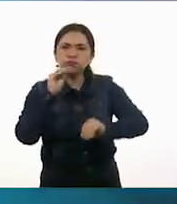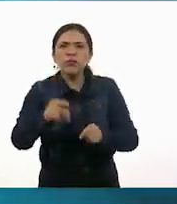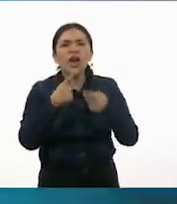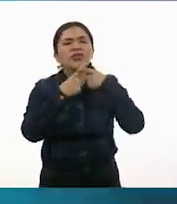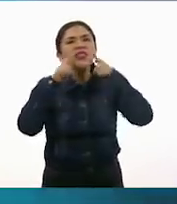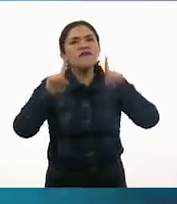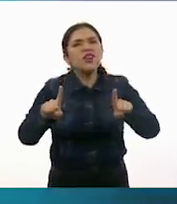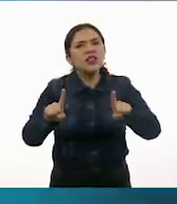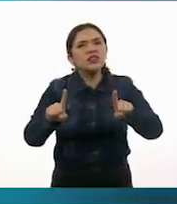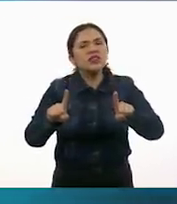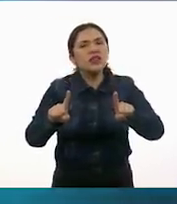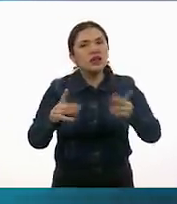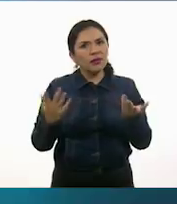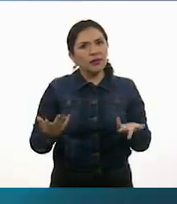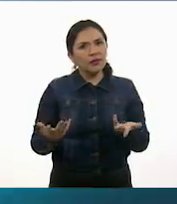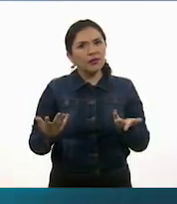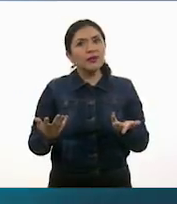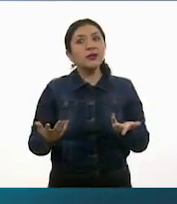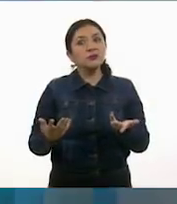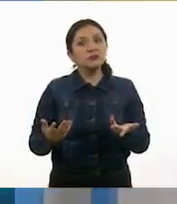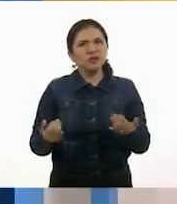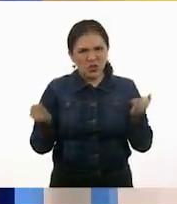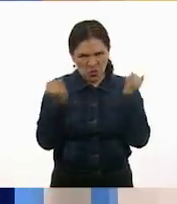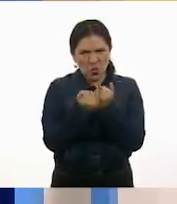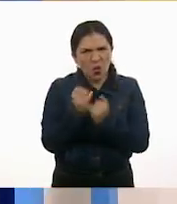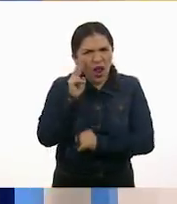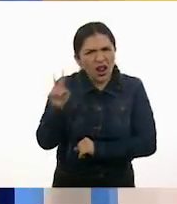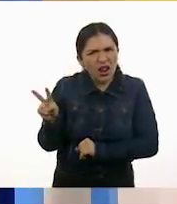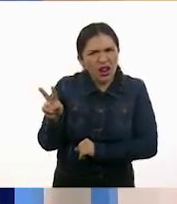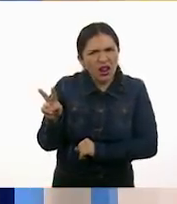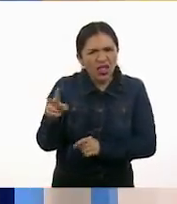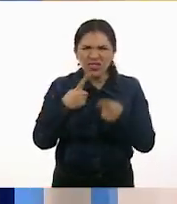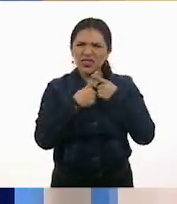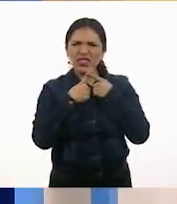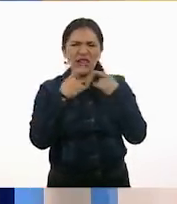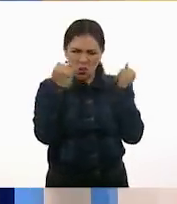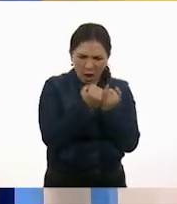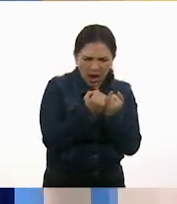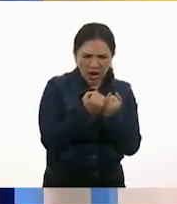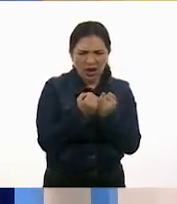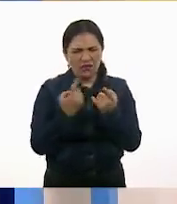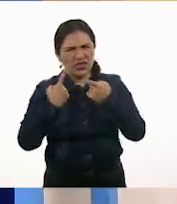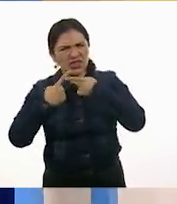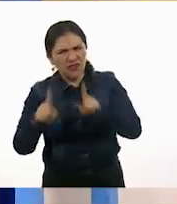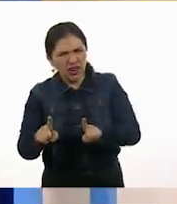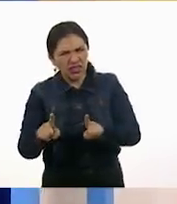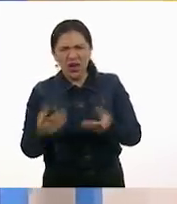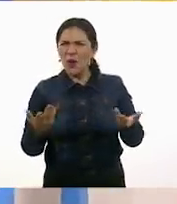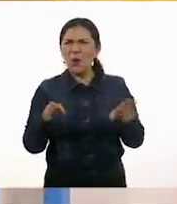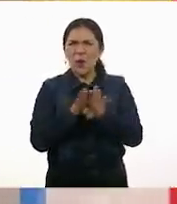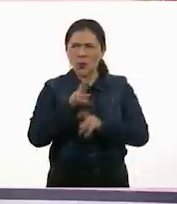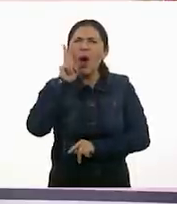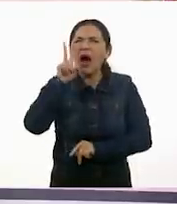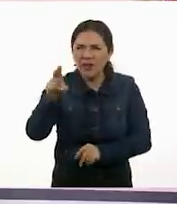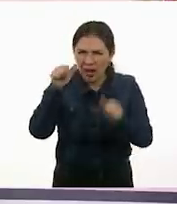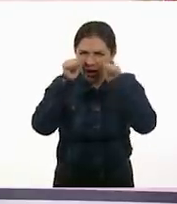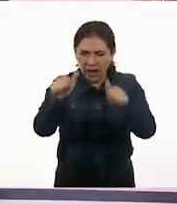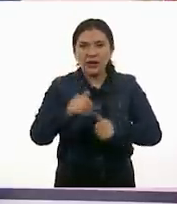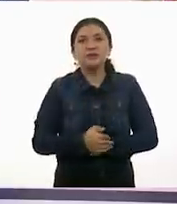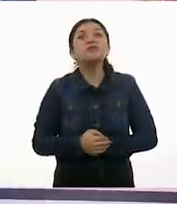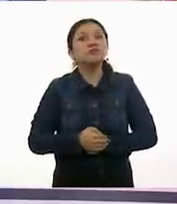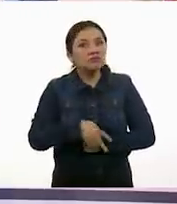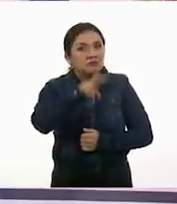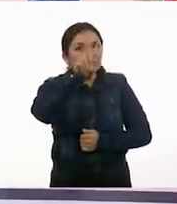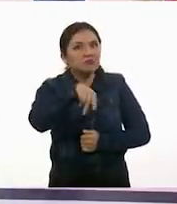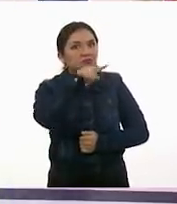distintas maneras. ¿Es igual de distintas maneras? Vamos a observarlo. Prestaste mucha